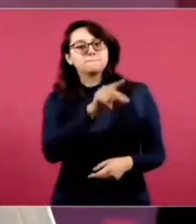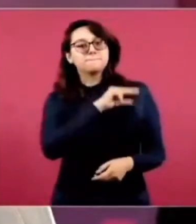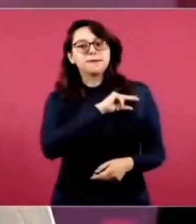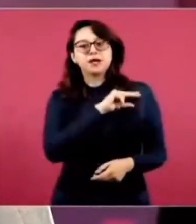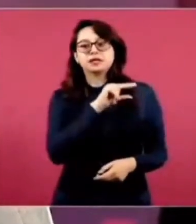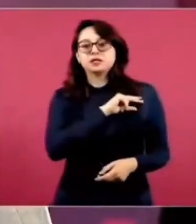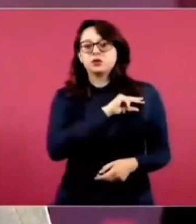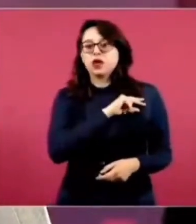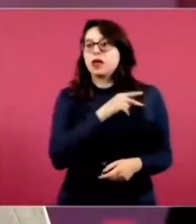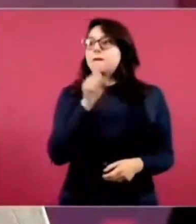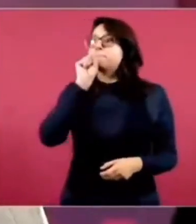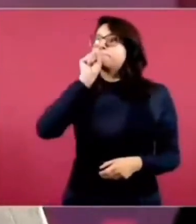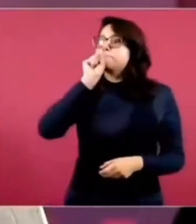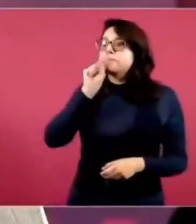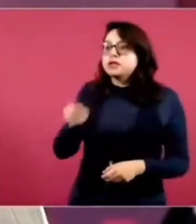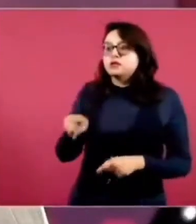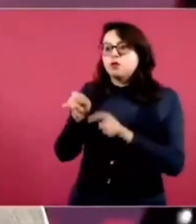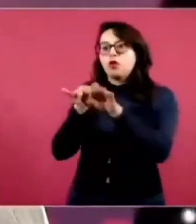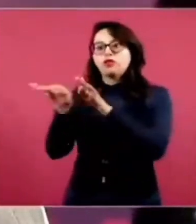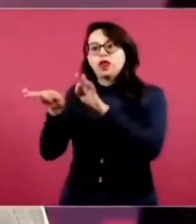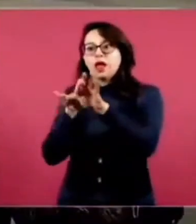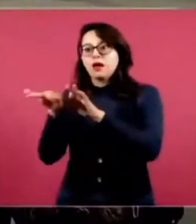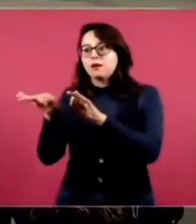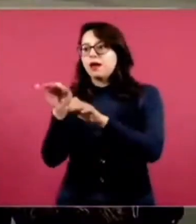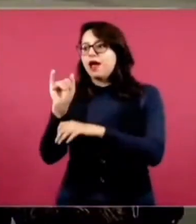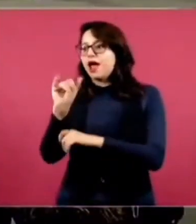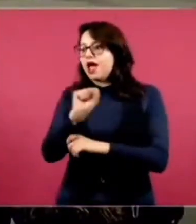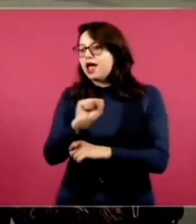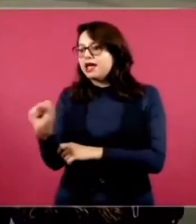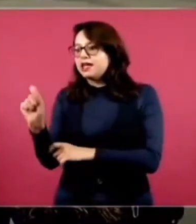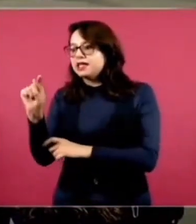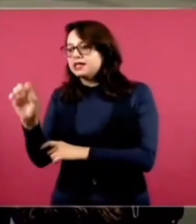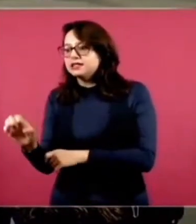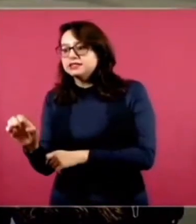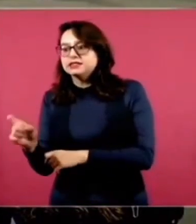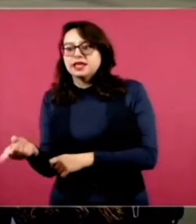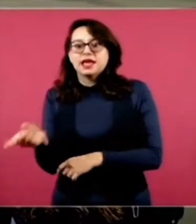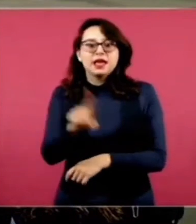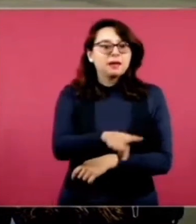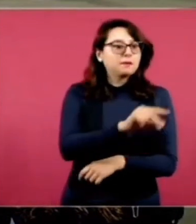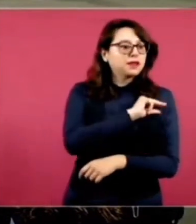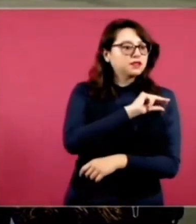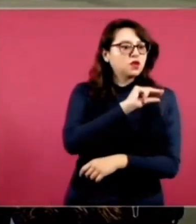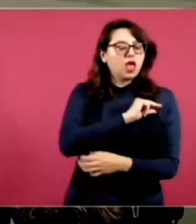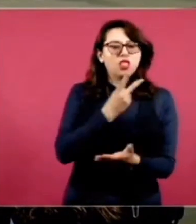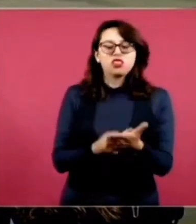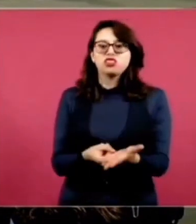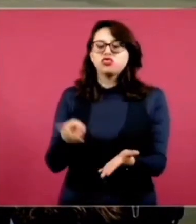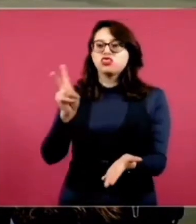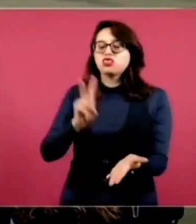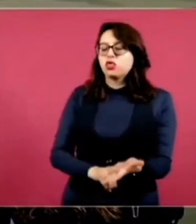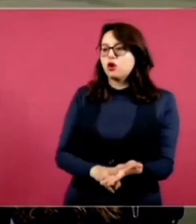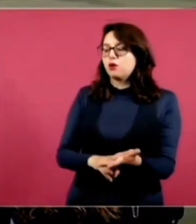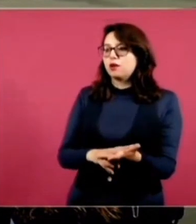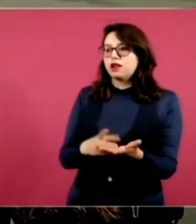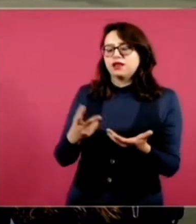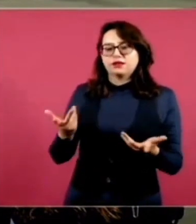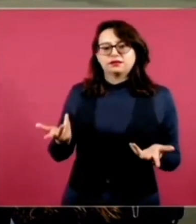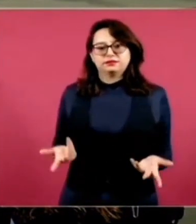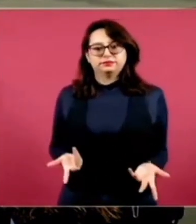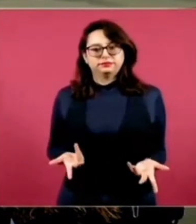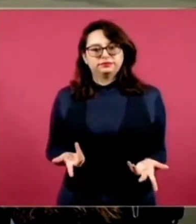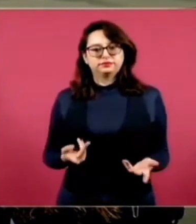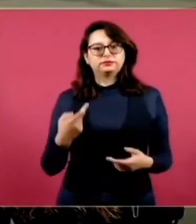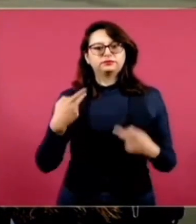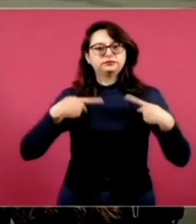al personal administrativo, así como las instalaciones, equipos y hospitales del Issste. Esto se pagaba a